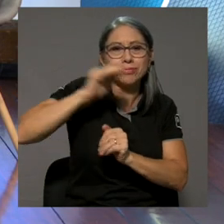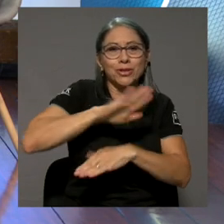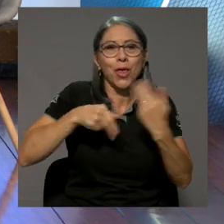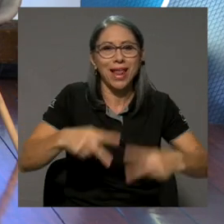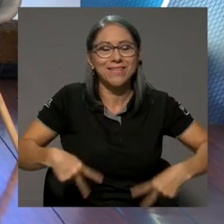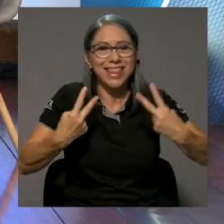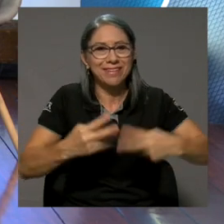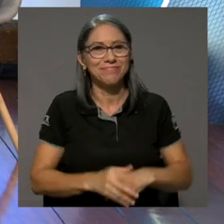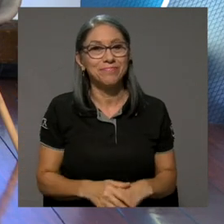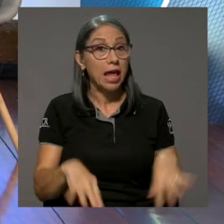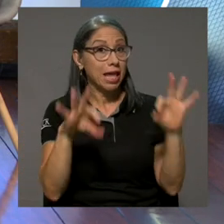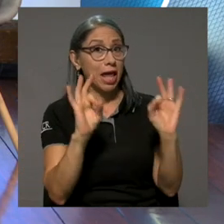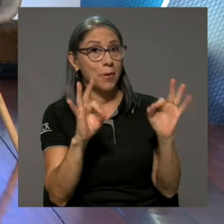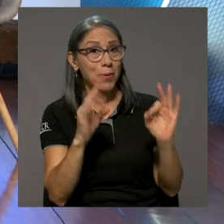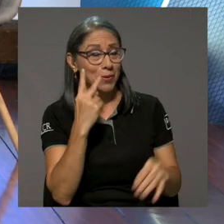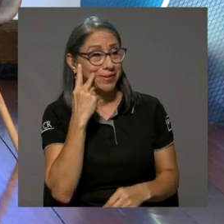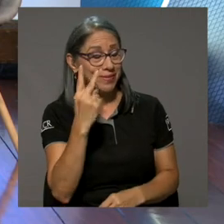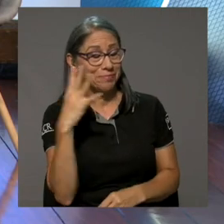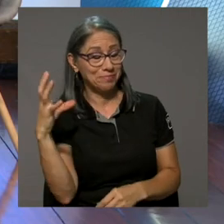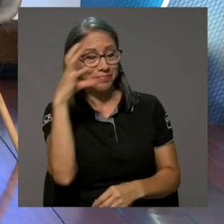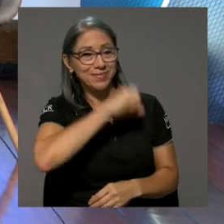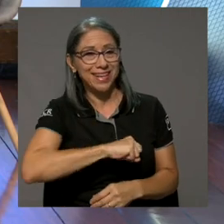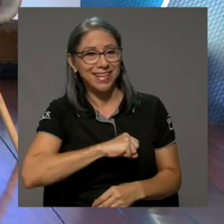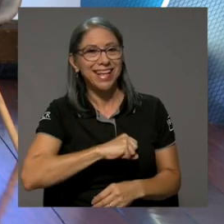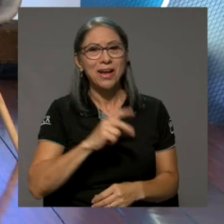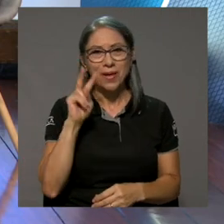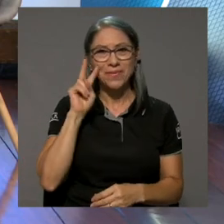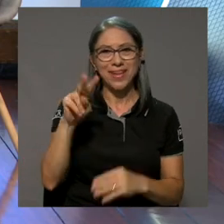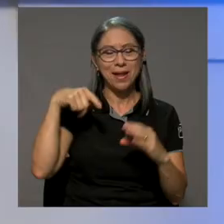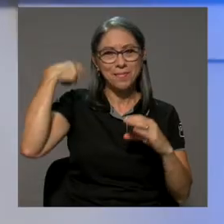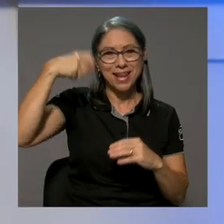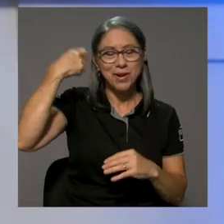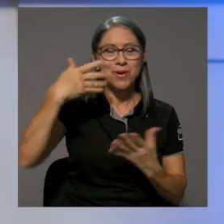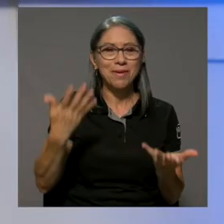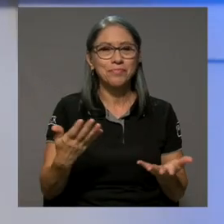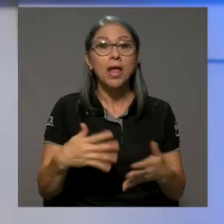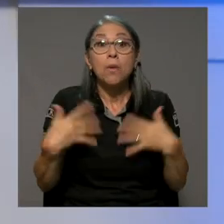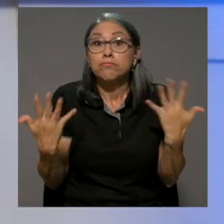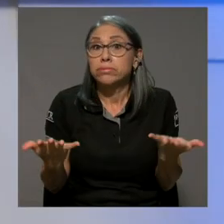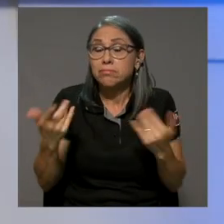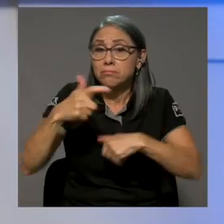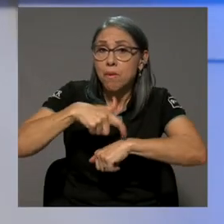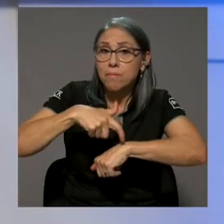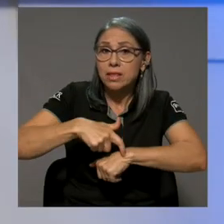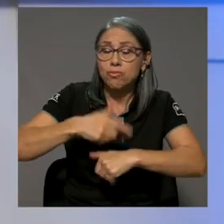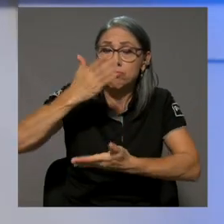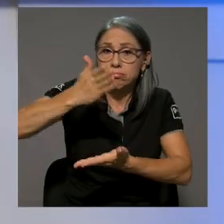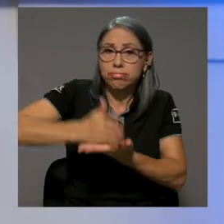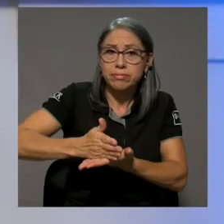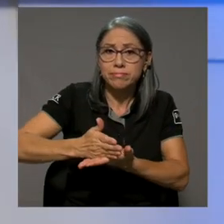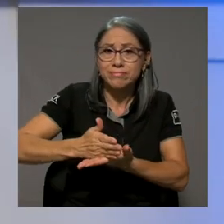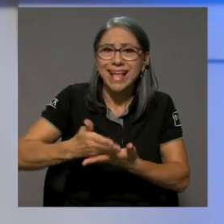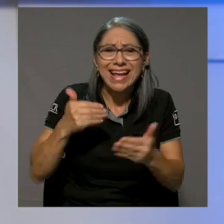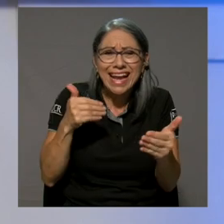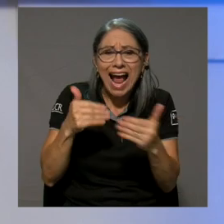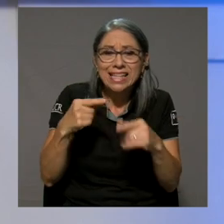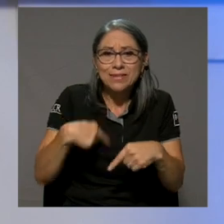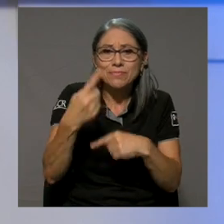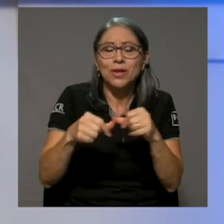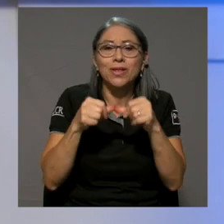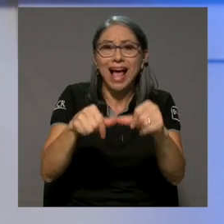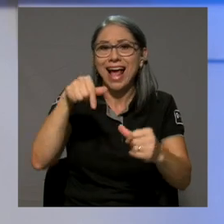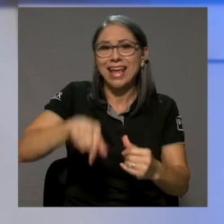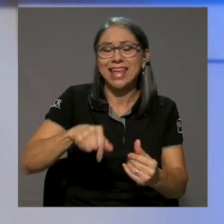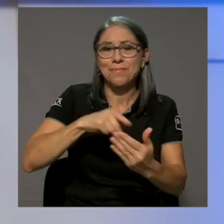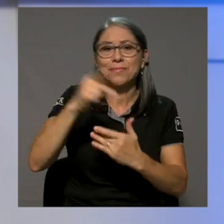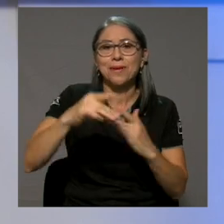vida. Qué bueno, qué bueno. Se nota bastante en la película. Bueno, es momento de hacer una pausa.